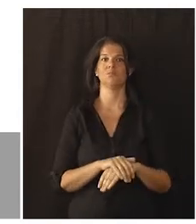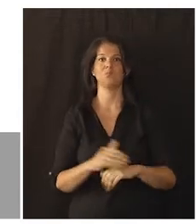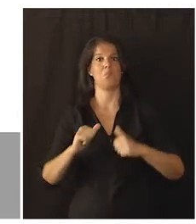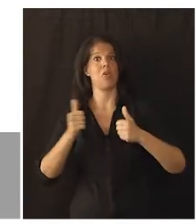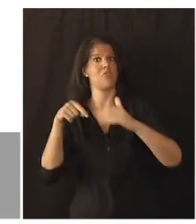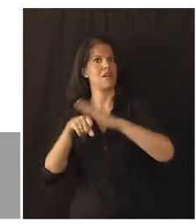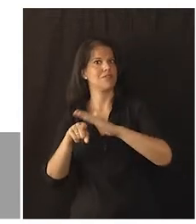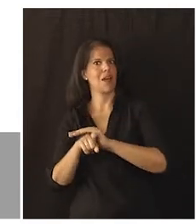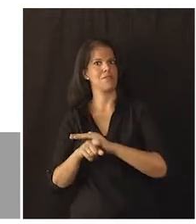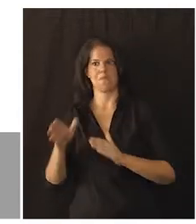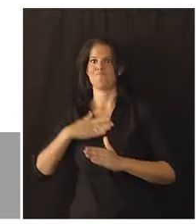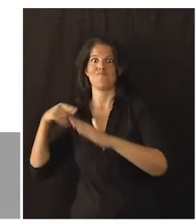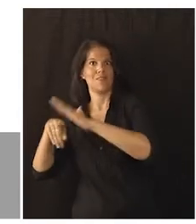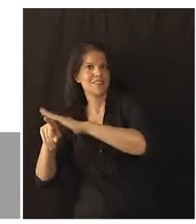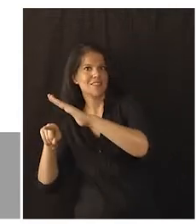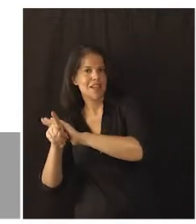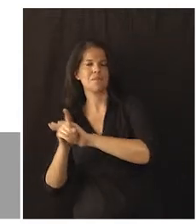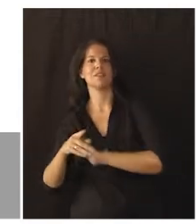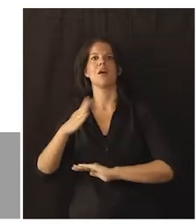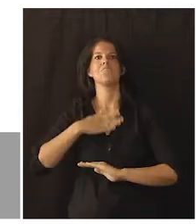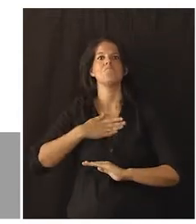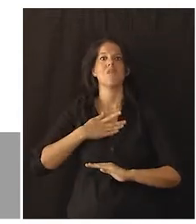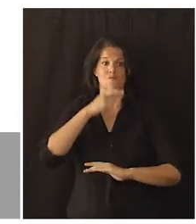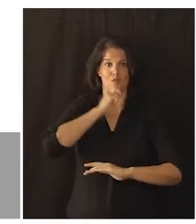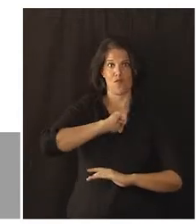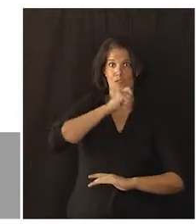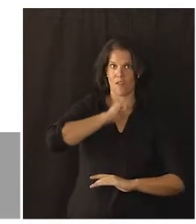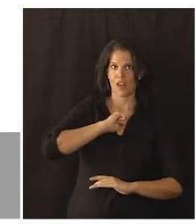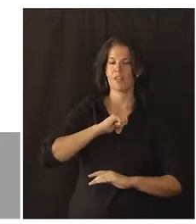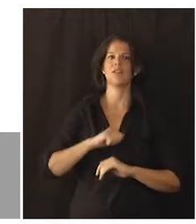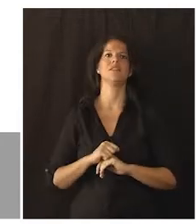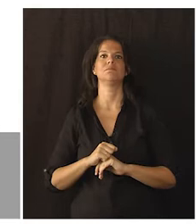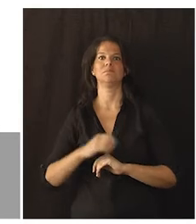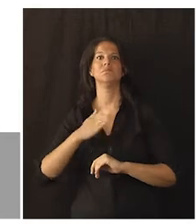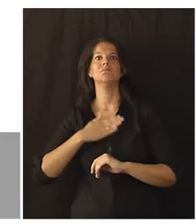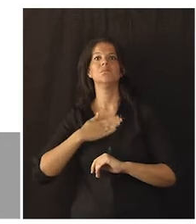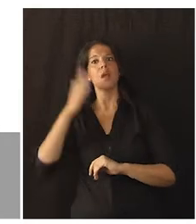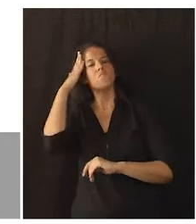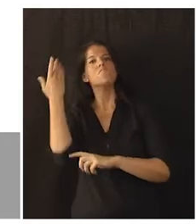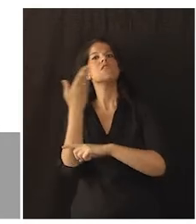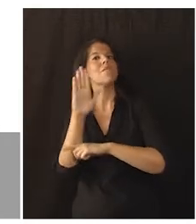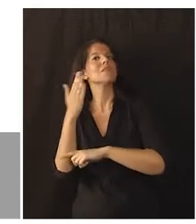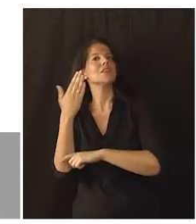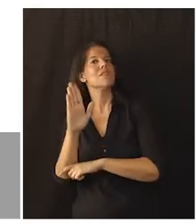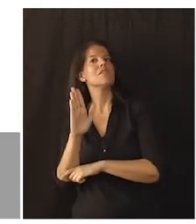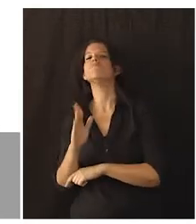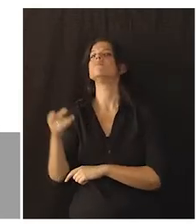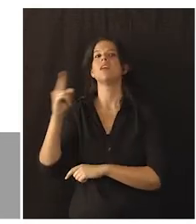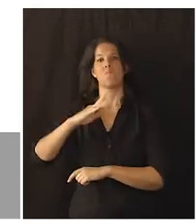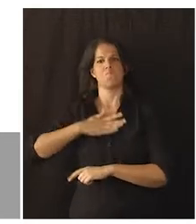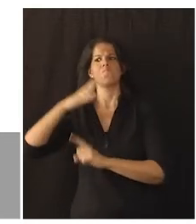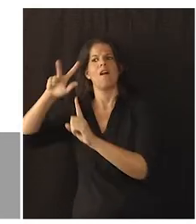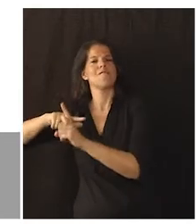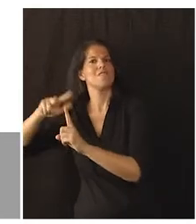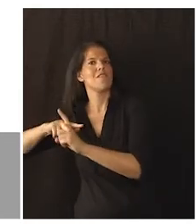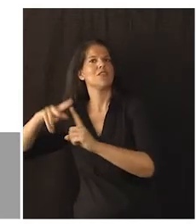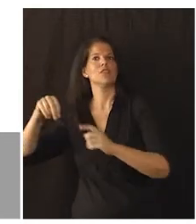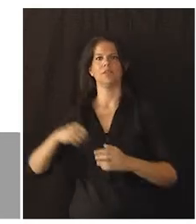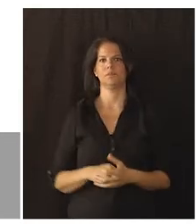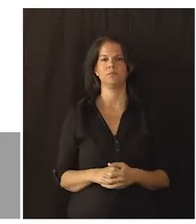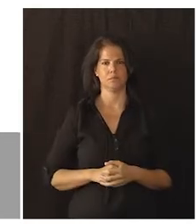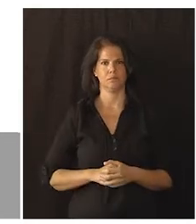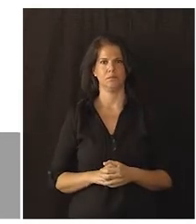iniciar un trámite, mis trámites, mis notificaciones, mis representaciones, mis facturas.